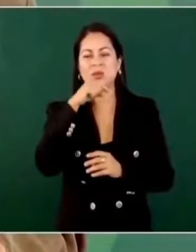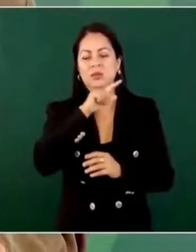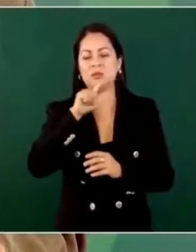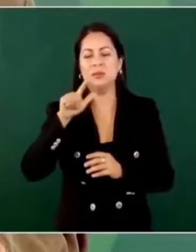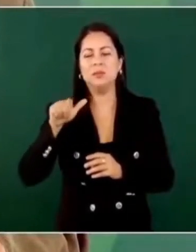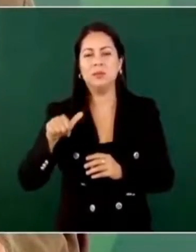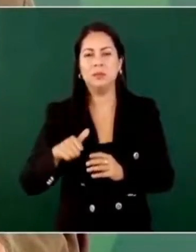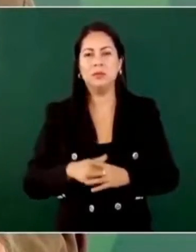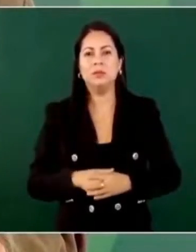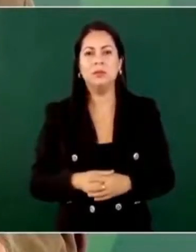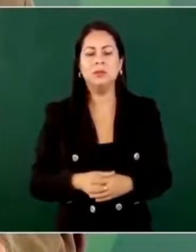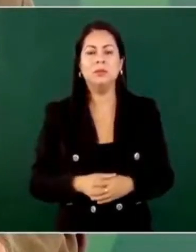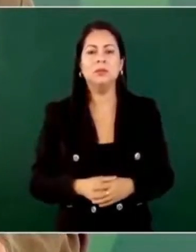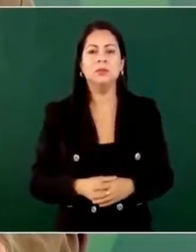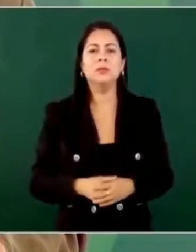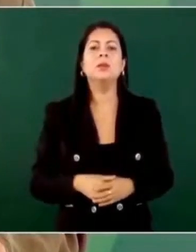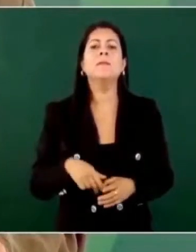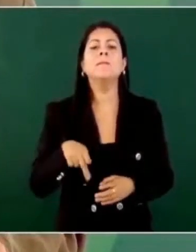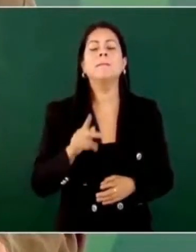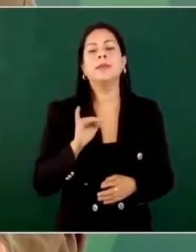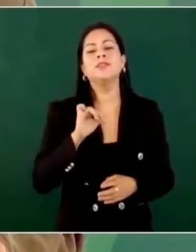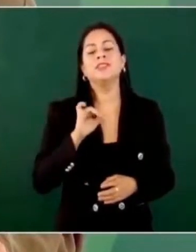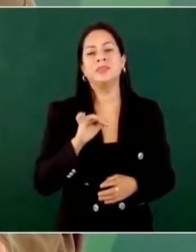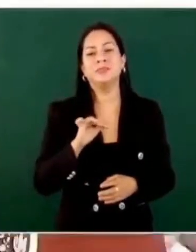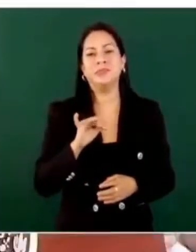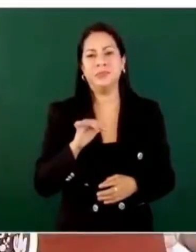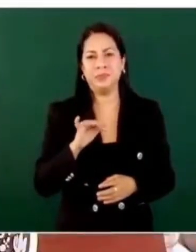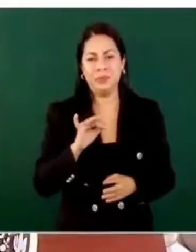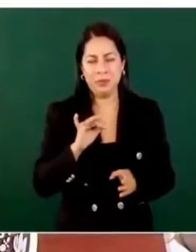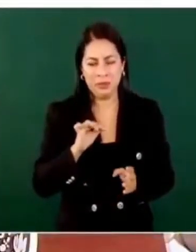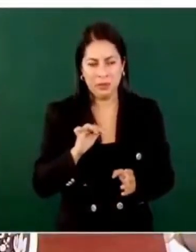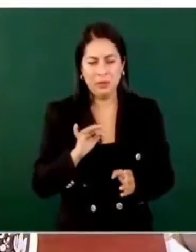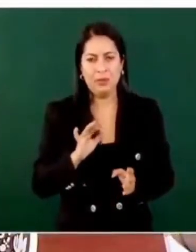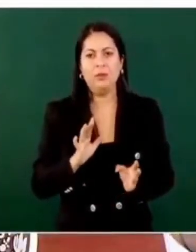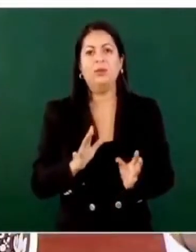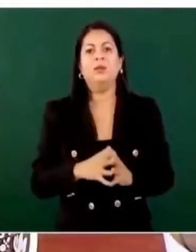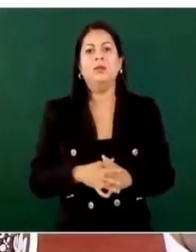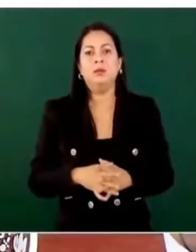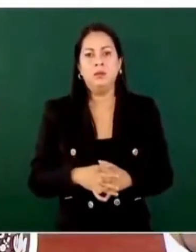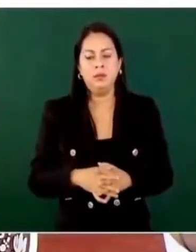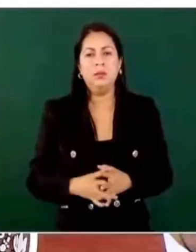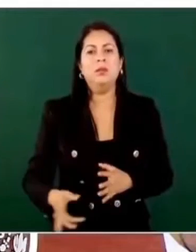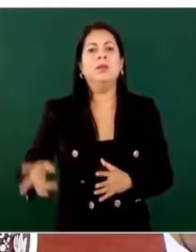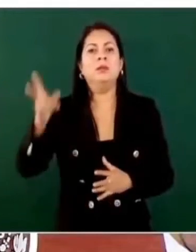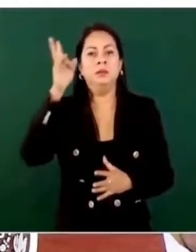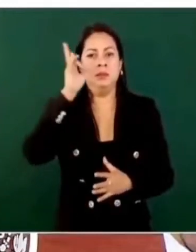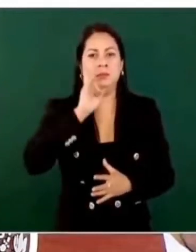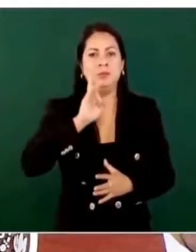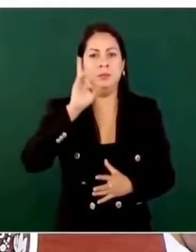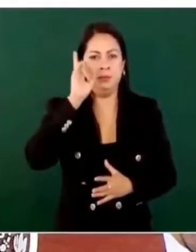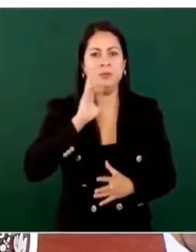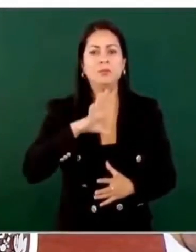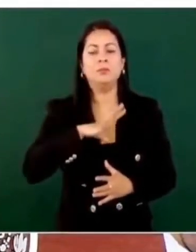pero sí está comprobado de que